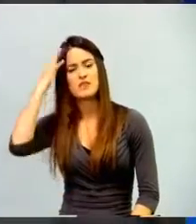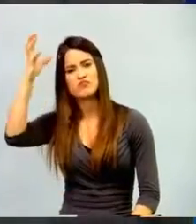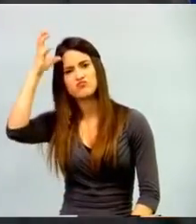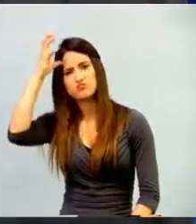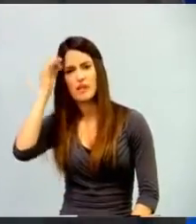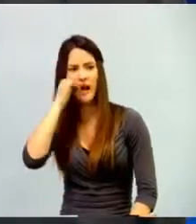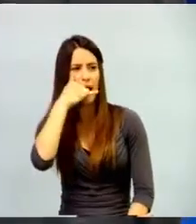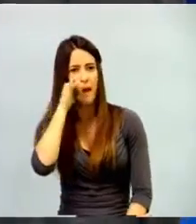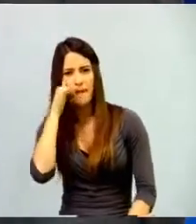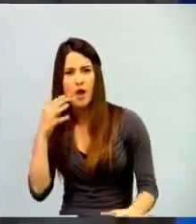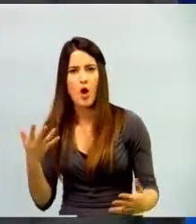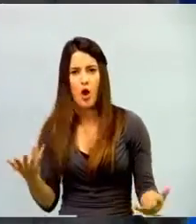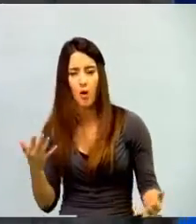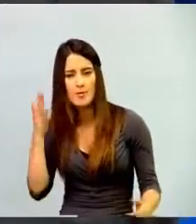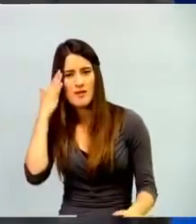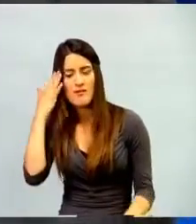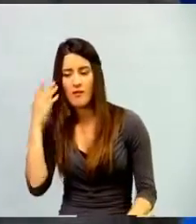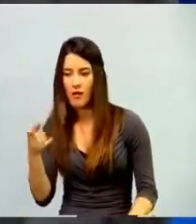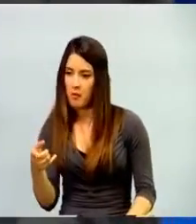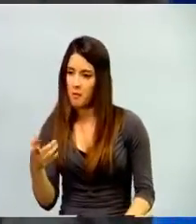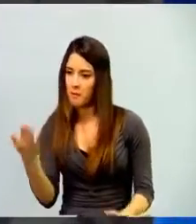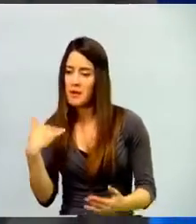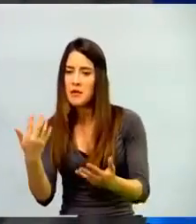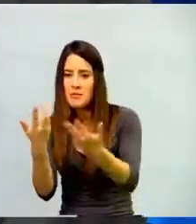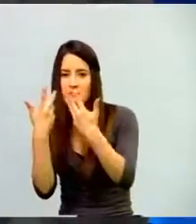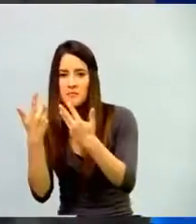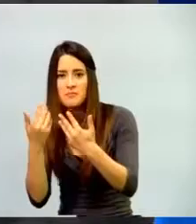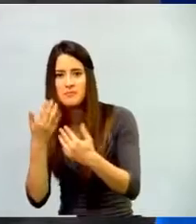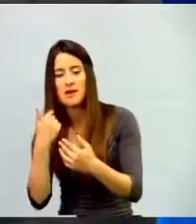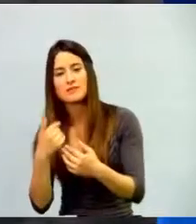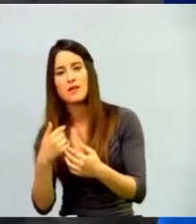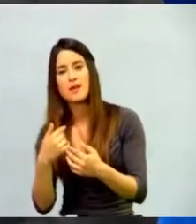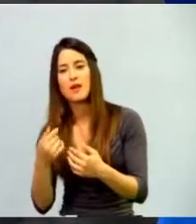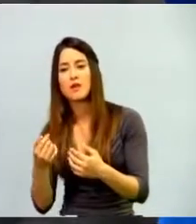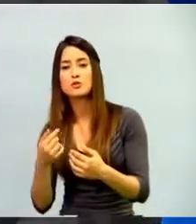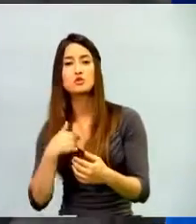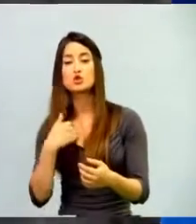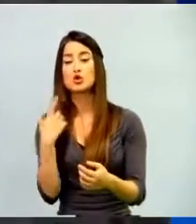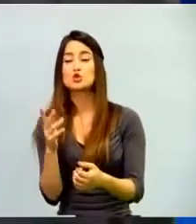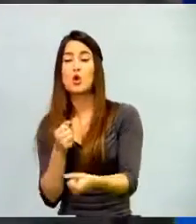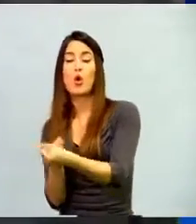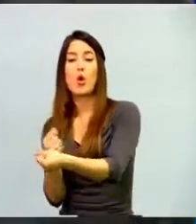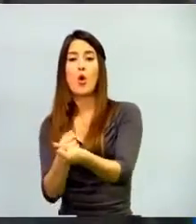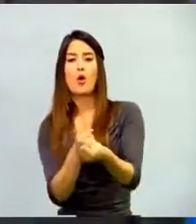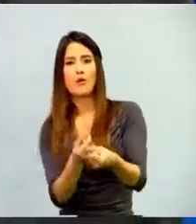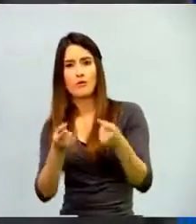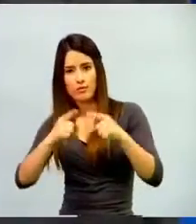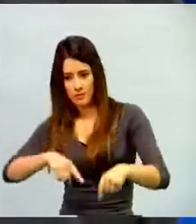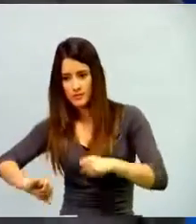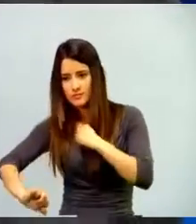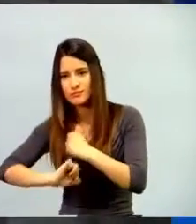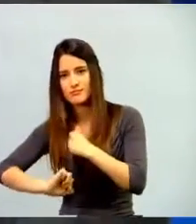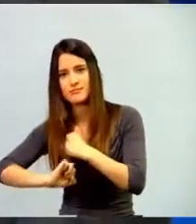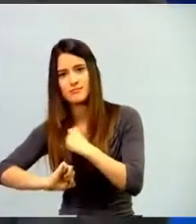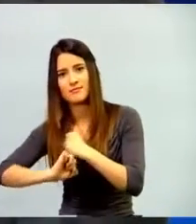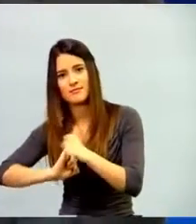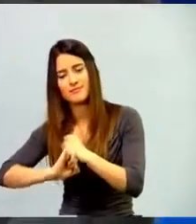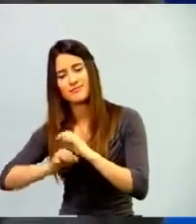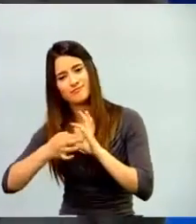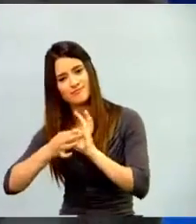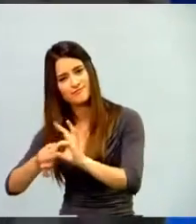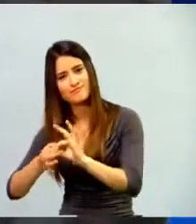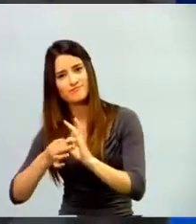con ellos. Entonces es apoyarnos en ellos mismos para poder llegar juntos a esas metas